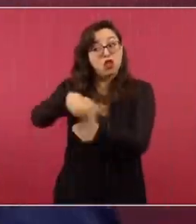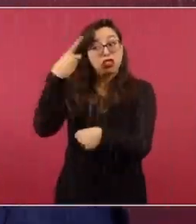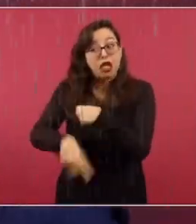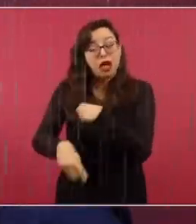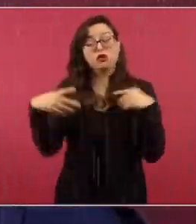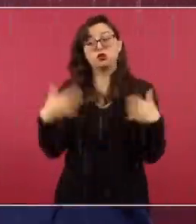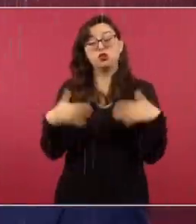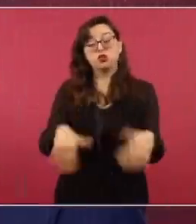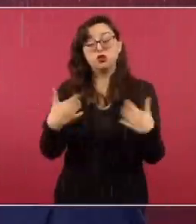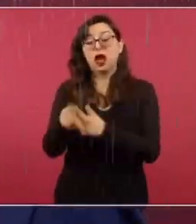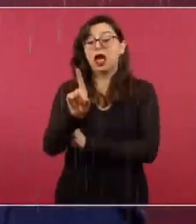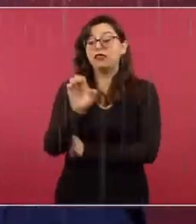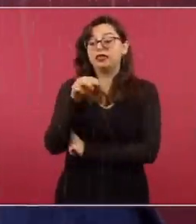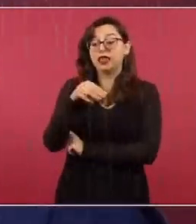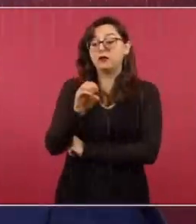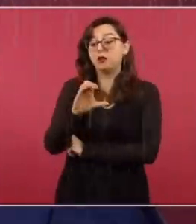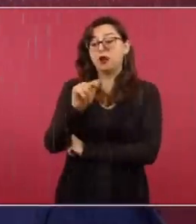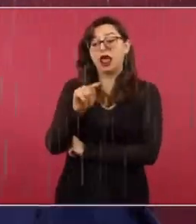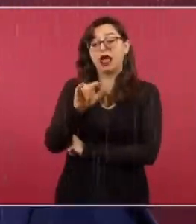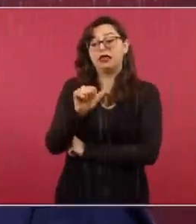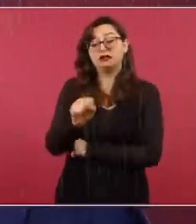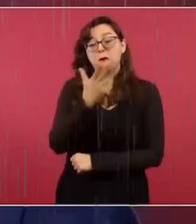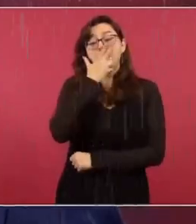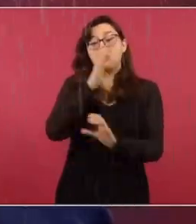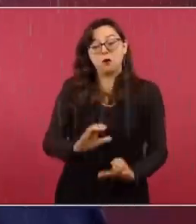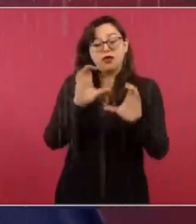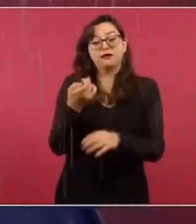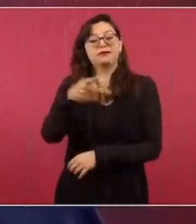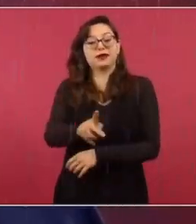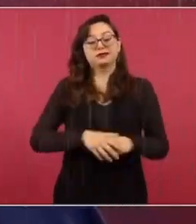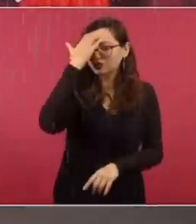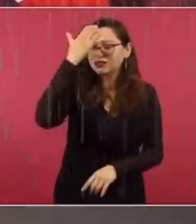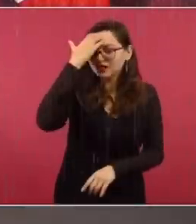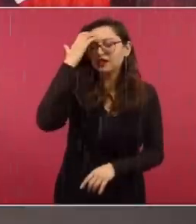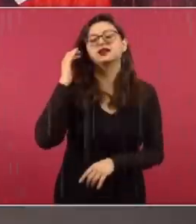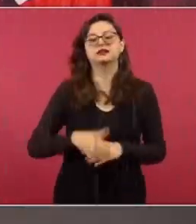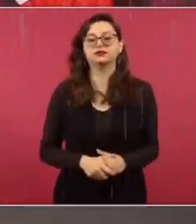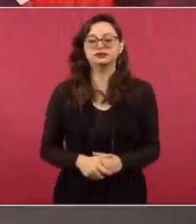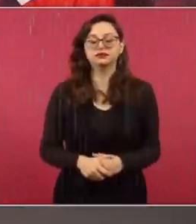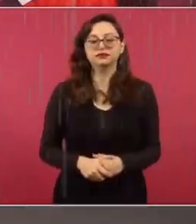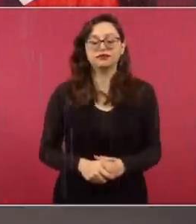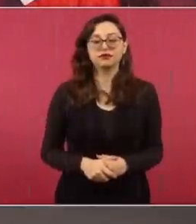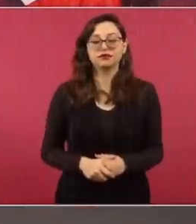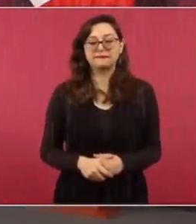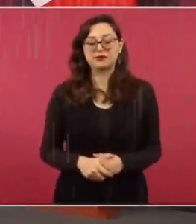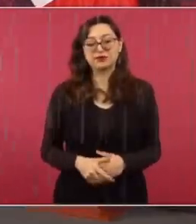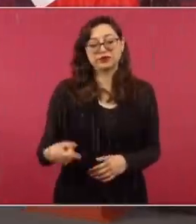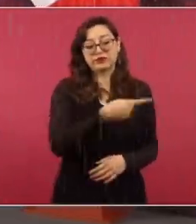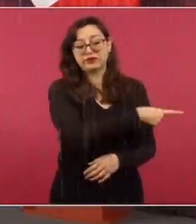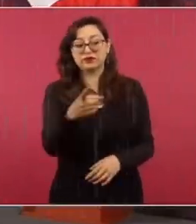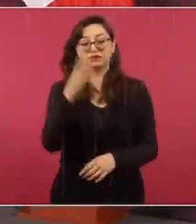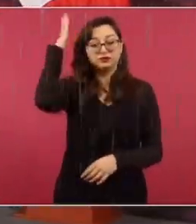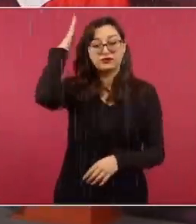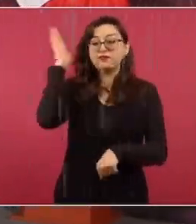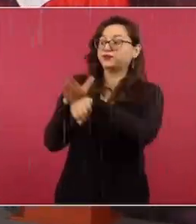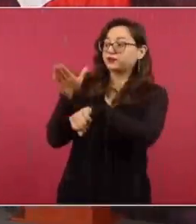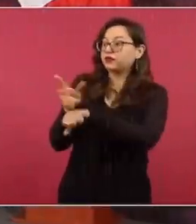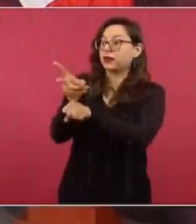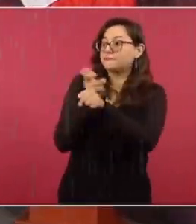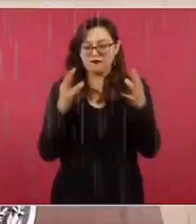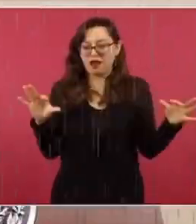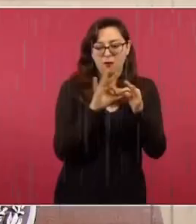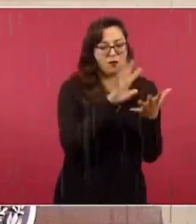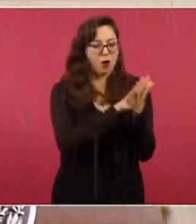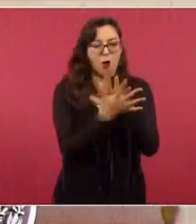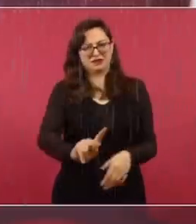La mayoría de los dirigentes son puros mapaches electorales. todo respeto. La mayoría, pues, han participado en los gobiernos